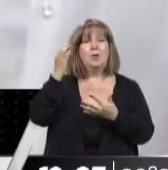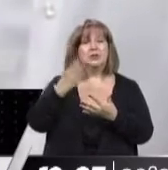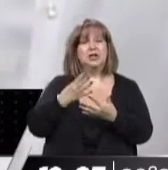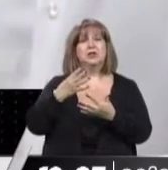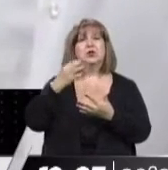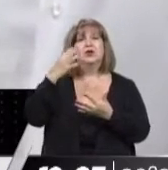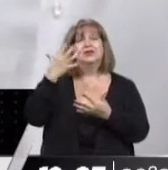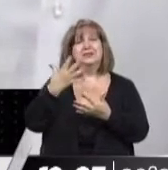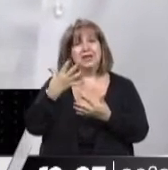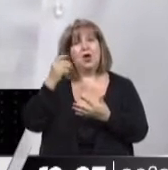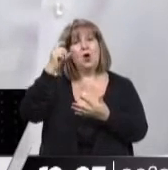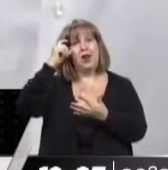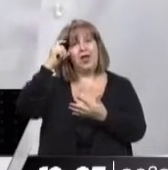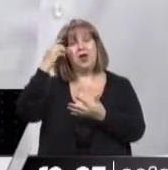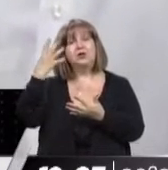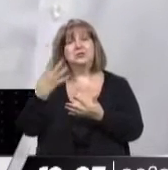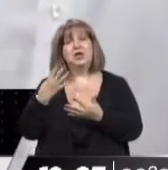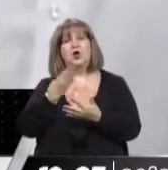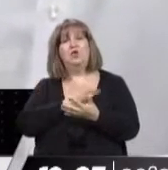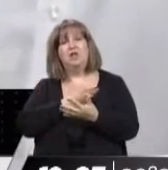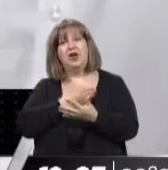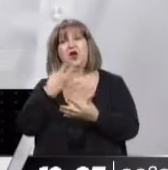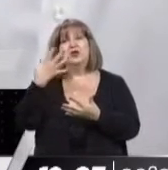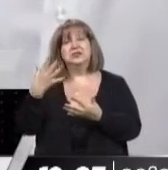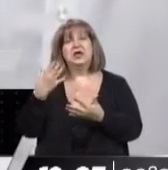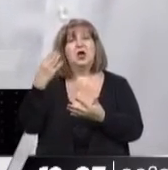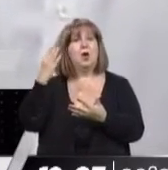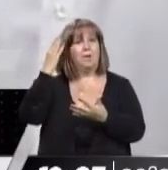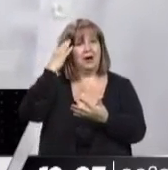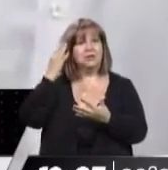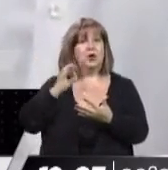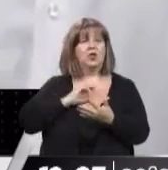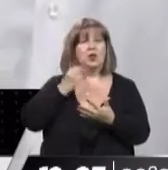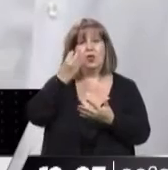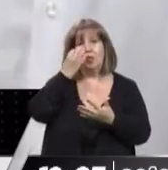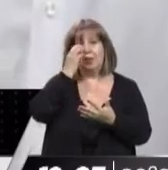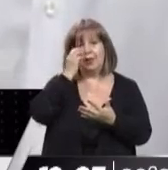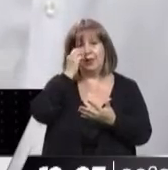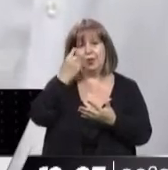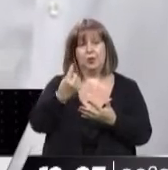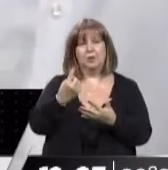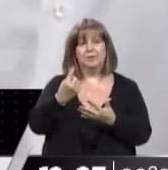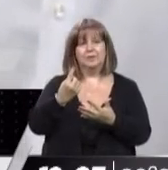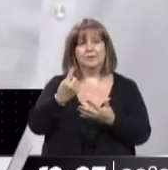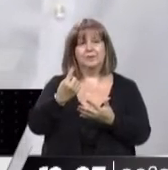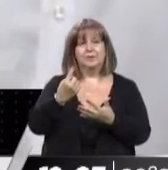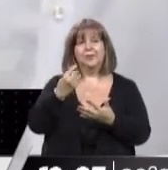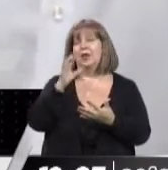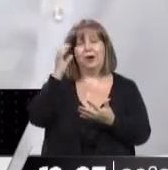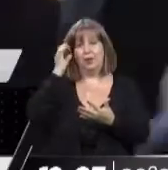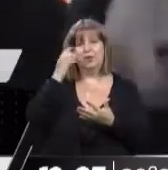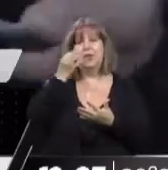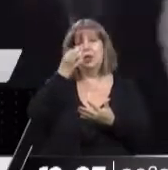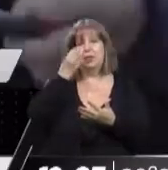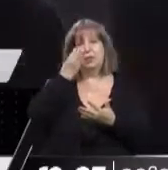otro 5% en febrero y otro 5% en marzo en base al salario del 2021. Perdón, del 2022, sí,